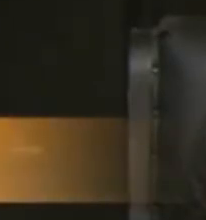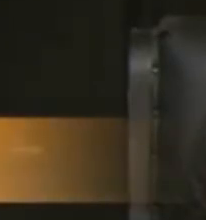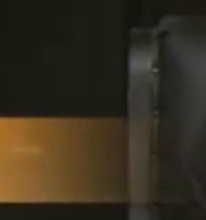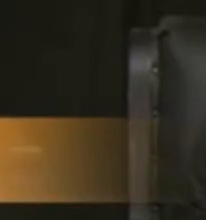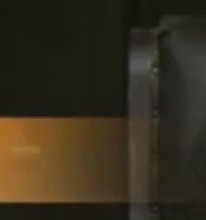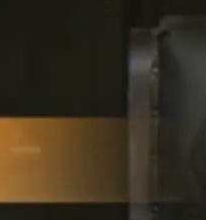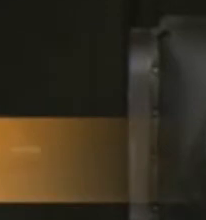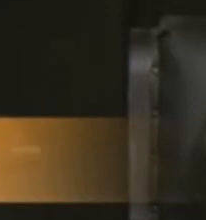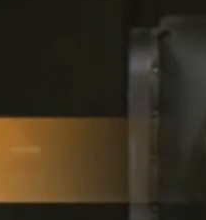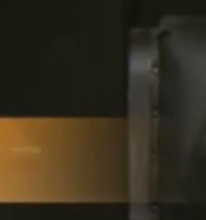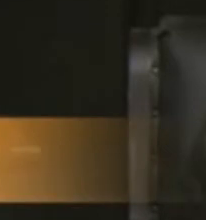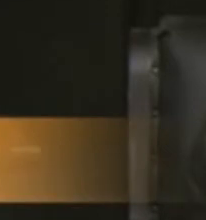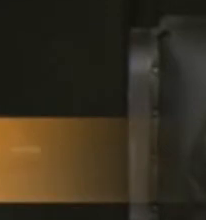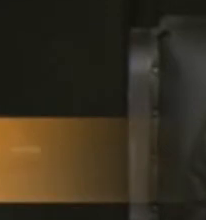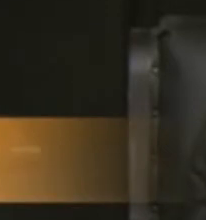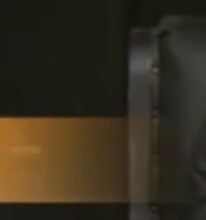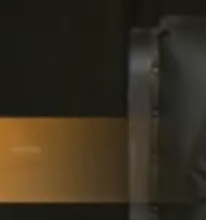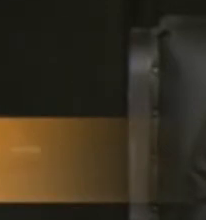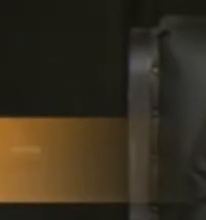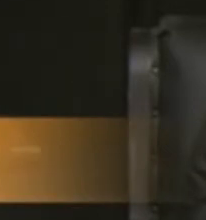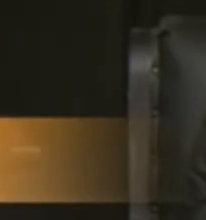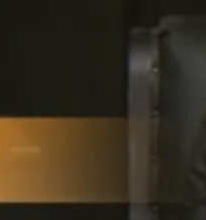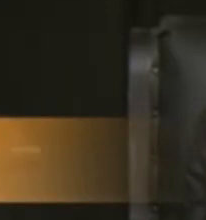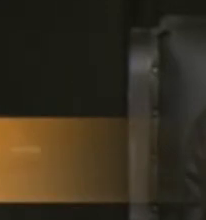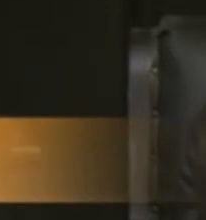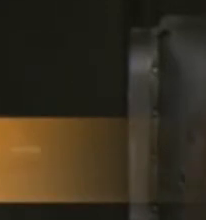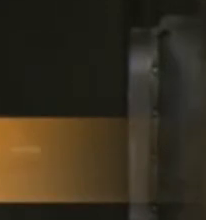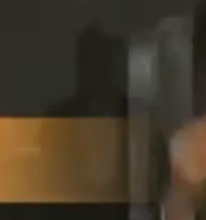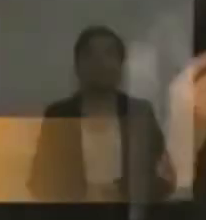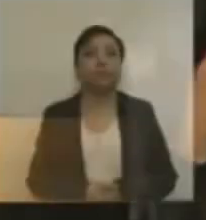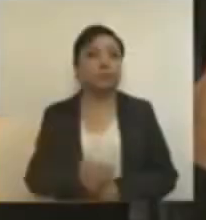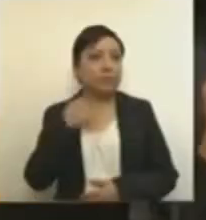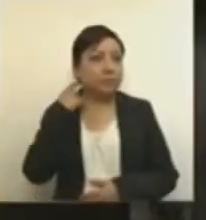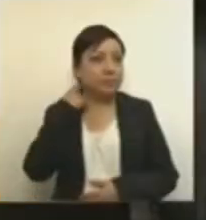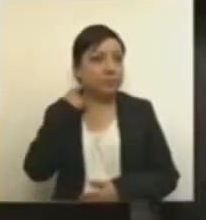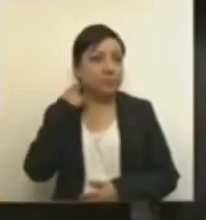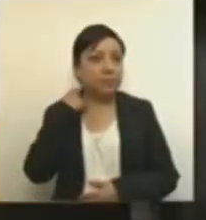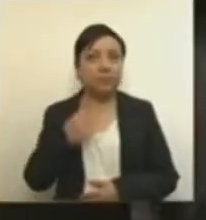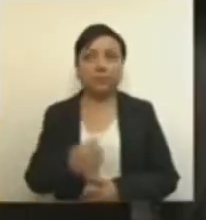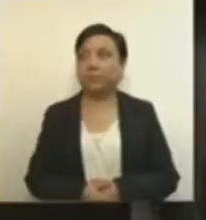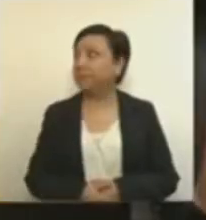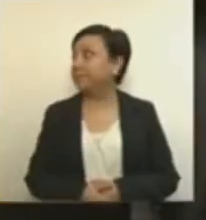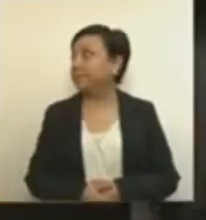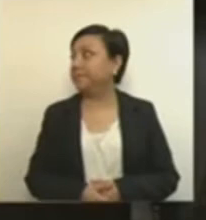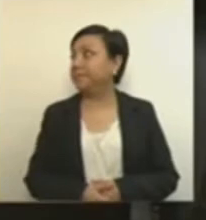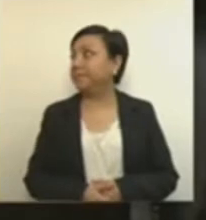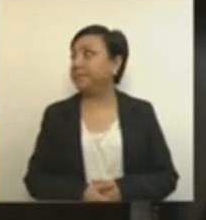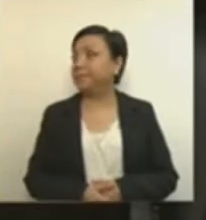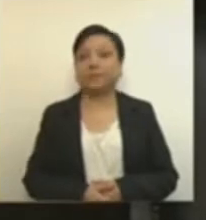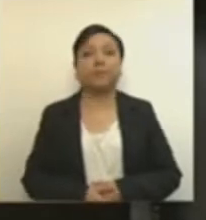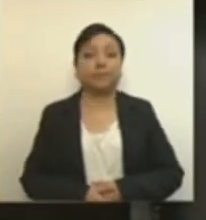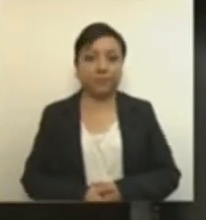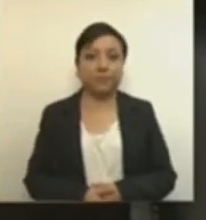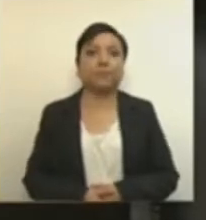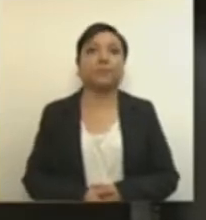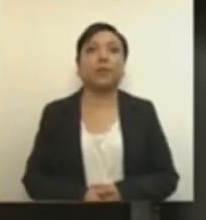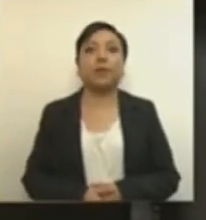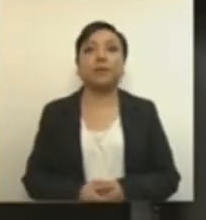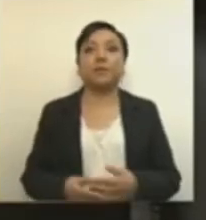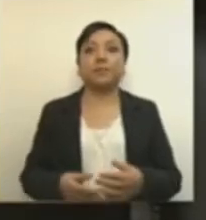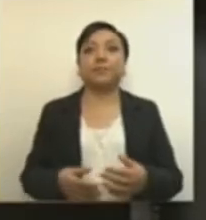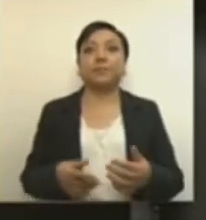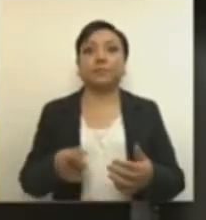salieron a defender la dignidad que la violencia del crimen organizado y el Estado les arrancaron al quitarles a sus seres